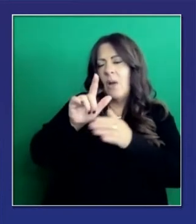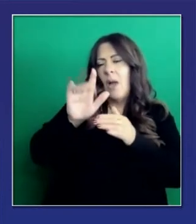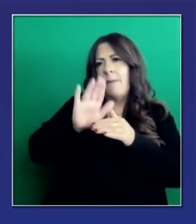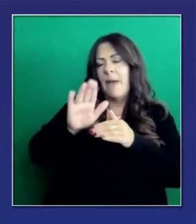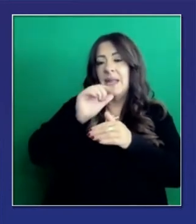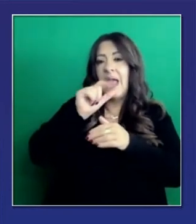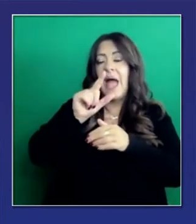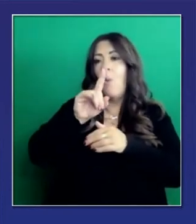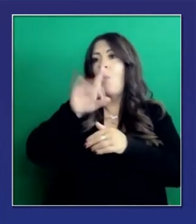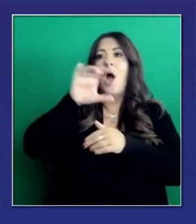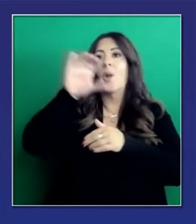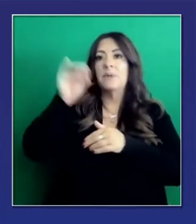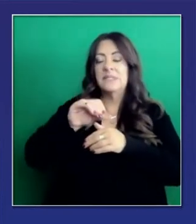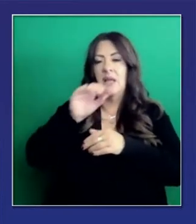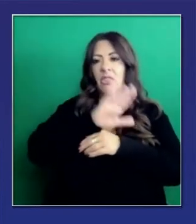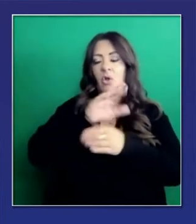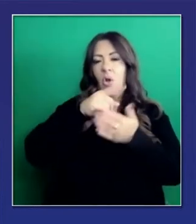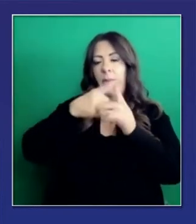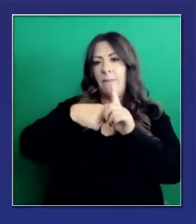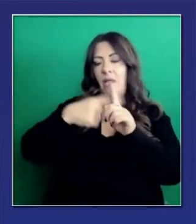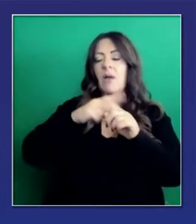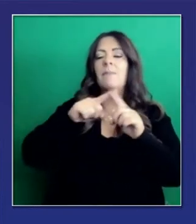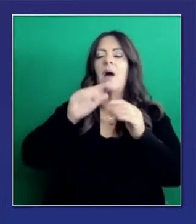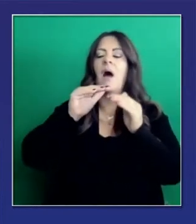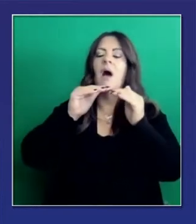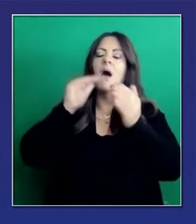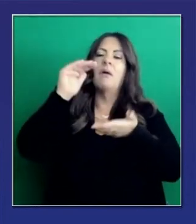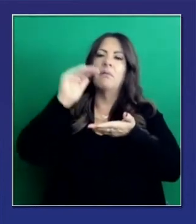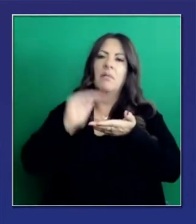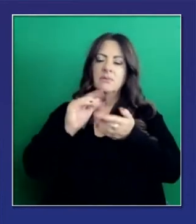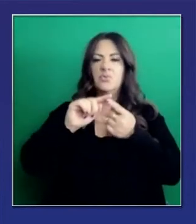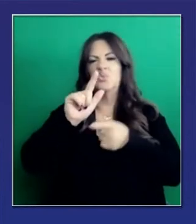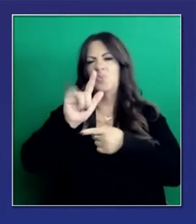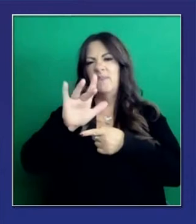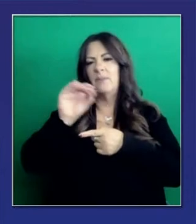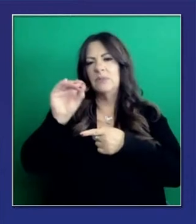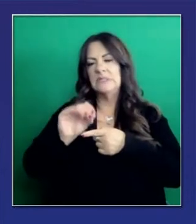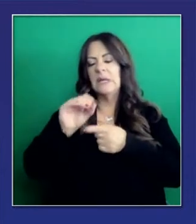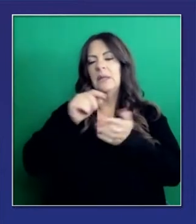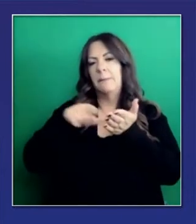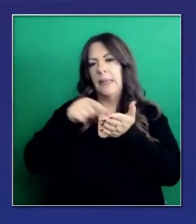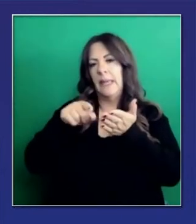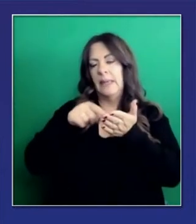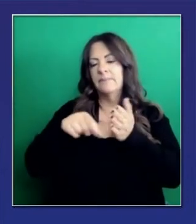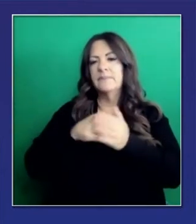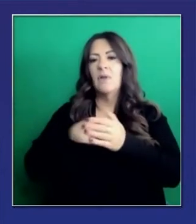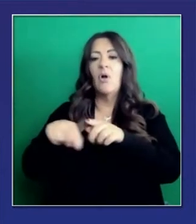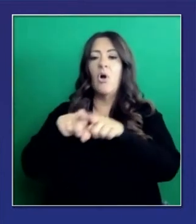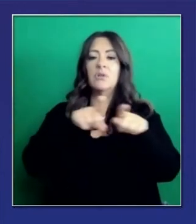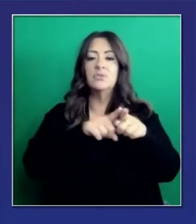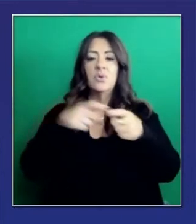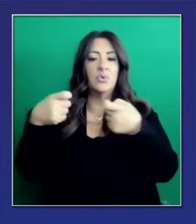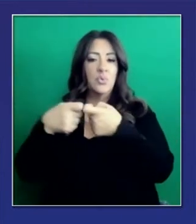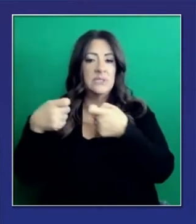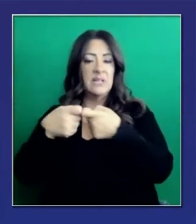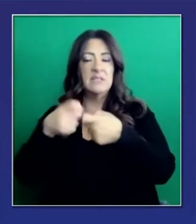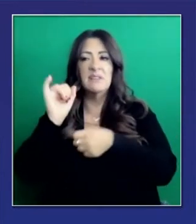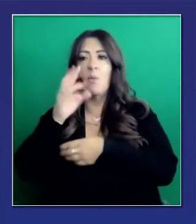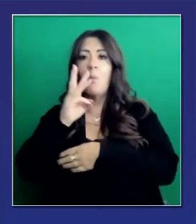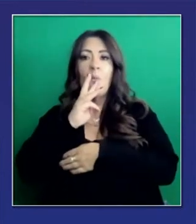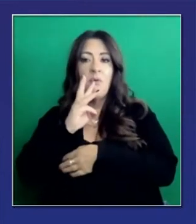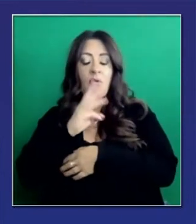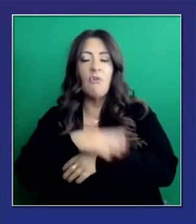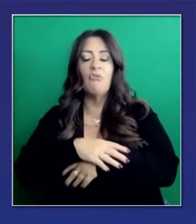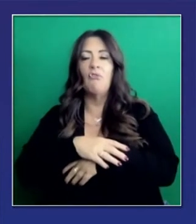beneficio de esos dólares del gobierno federal. Y yo no soy ingenuo y sabemos que hay problemas con el alquiler, pero también los servicios como el agua